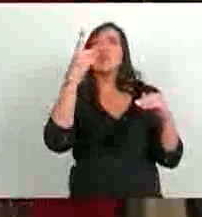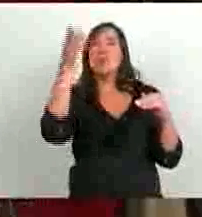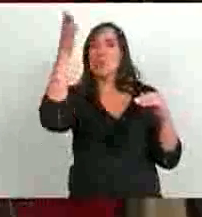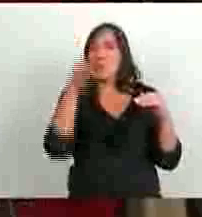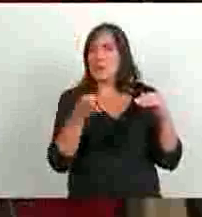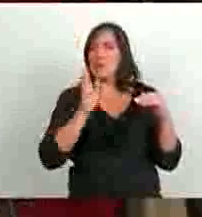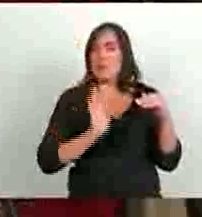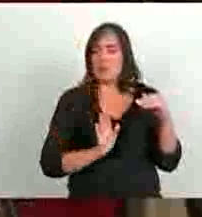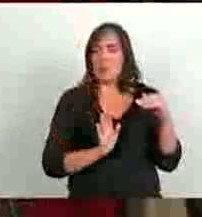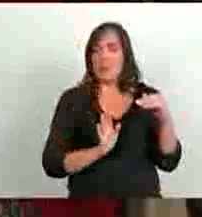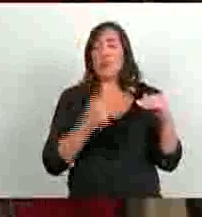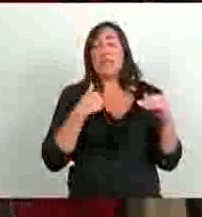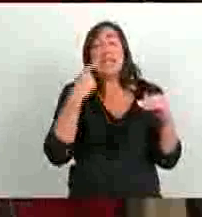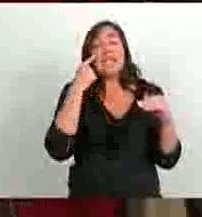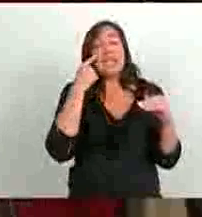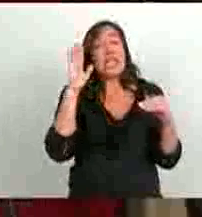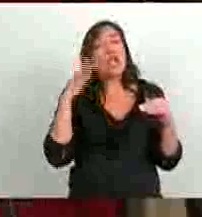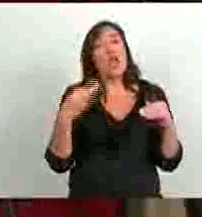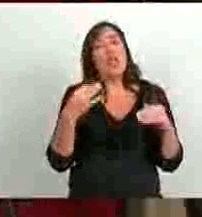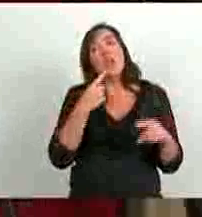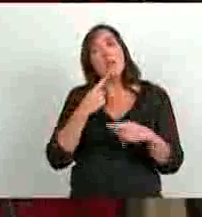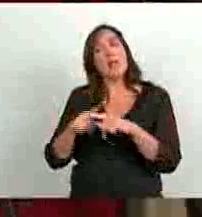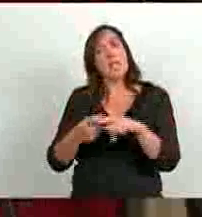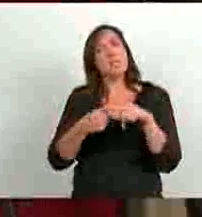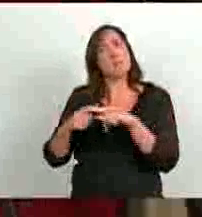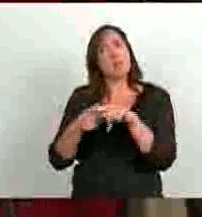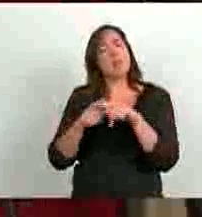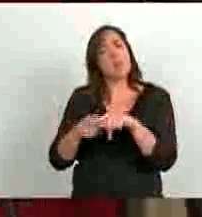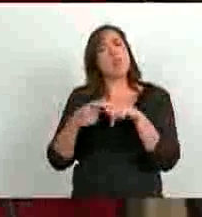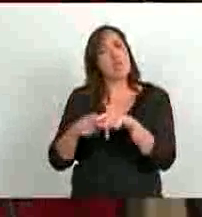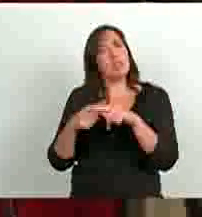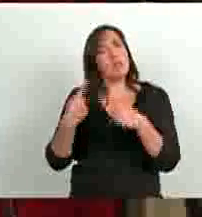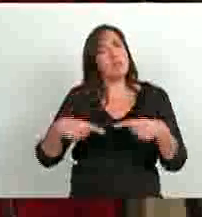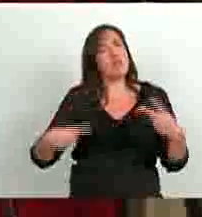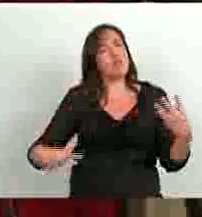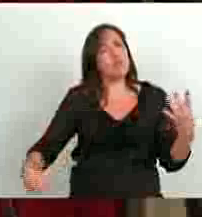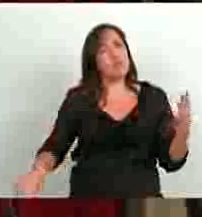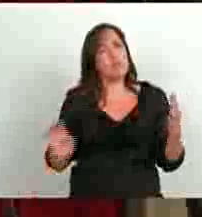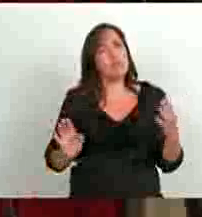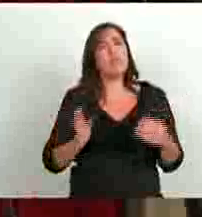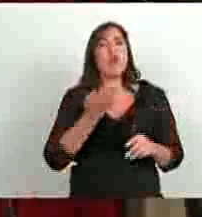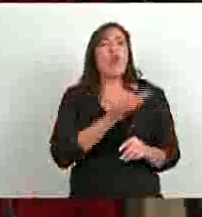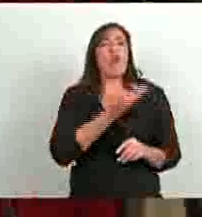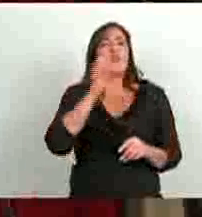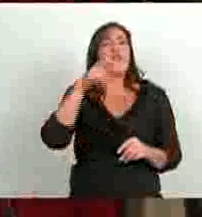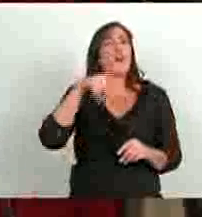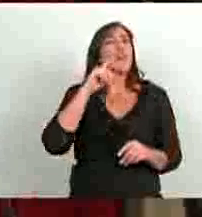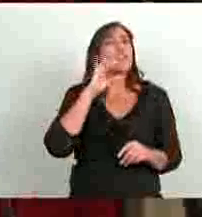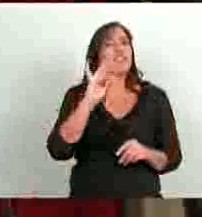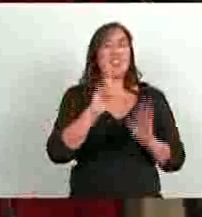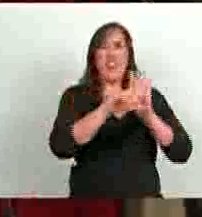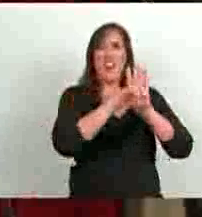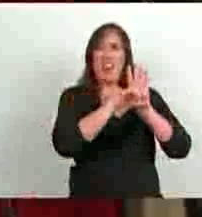creo que vamos a tener que rediscutir muchas cosas. La primera, el FONID, la ley de FONID.